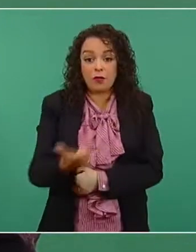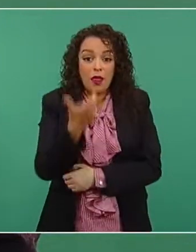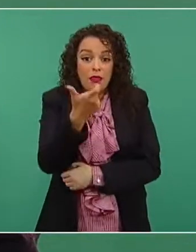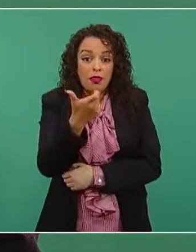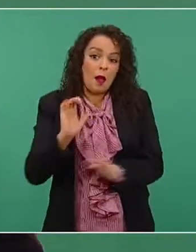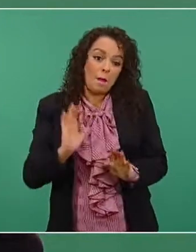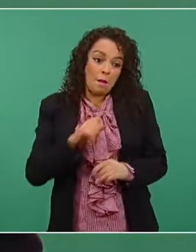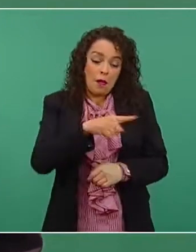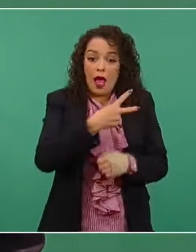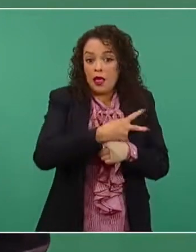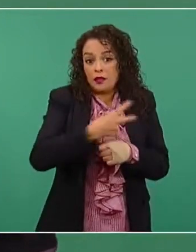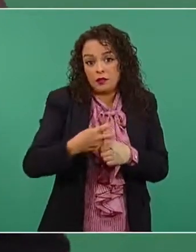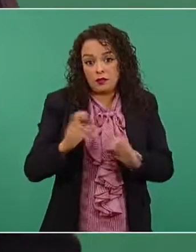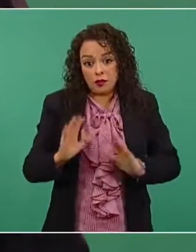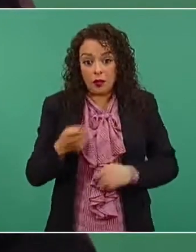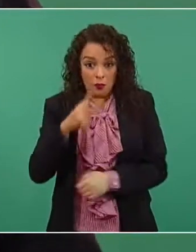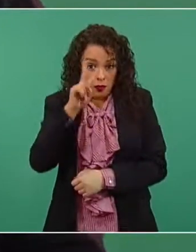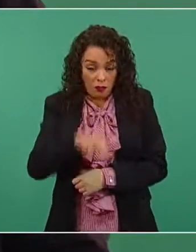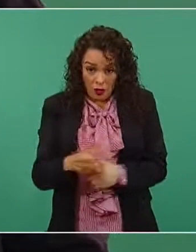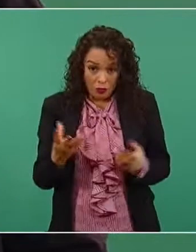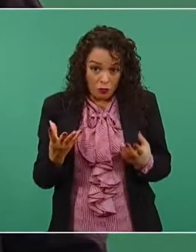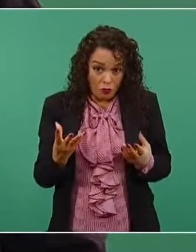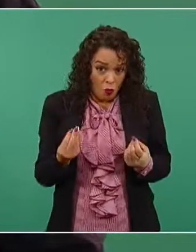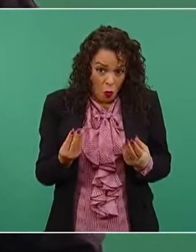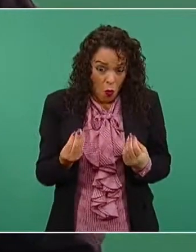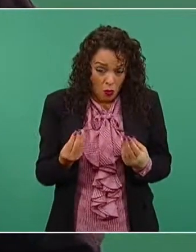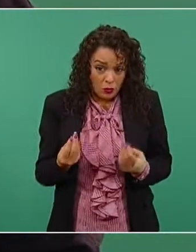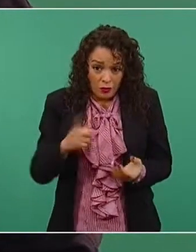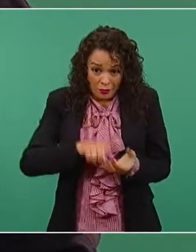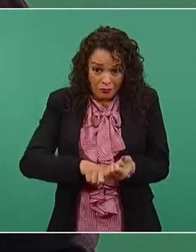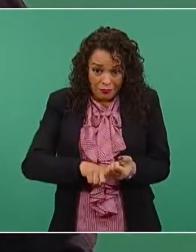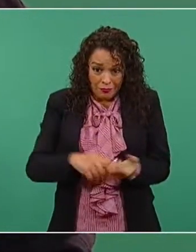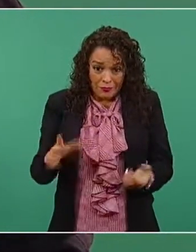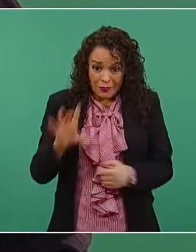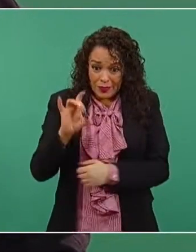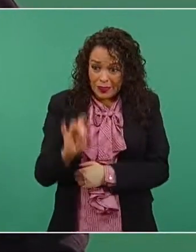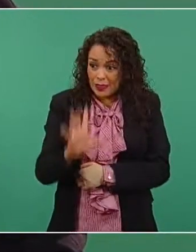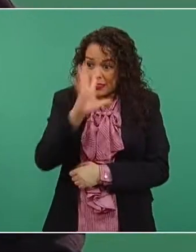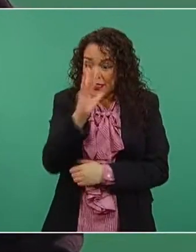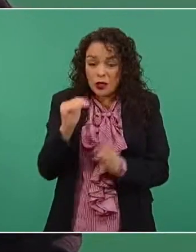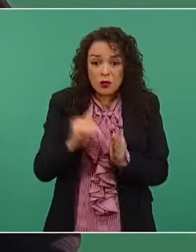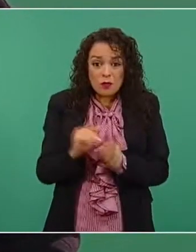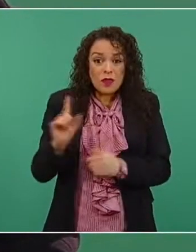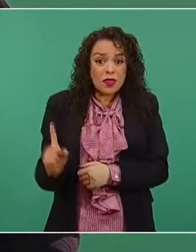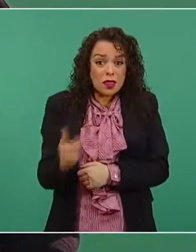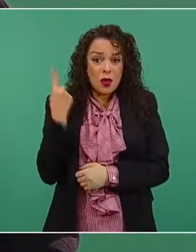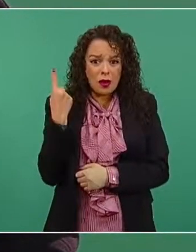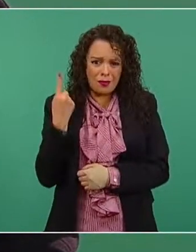que pues es mucho, ¿no?, 35 mil dólares.